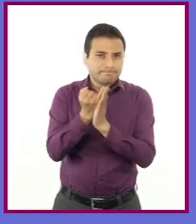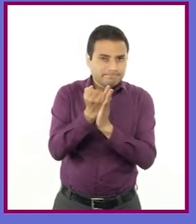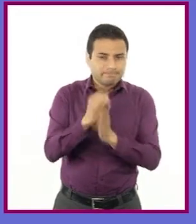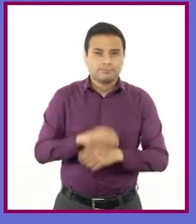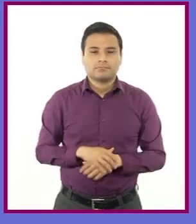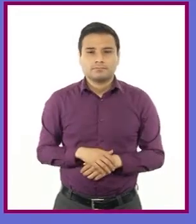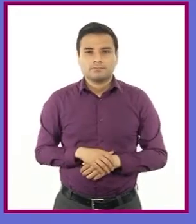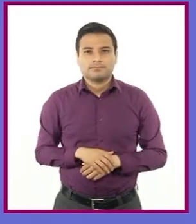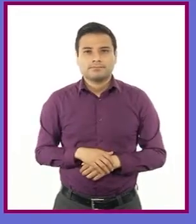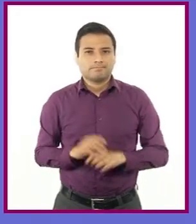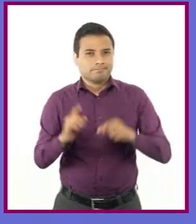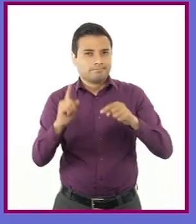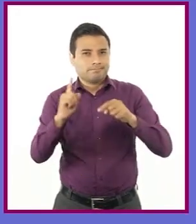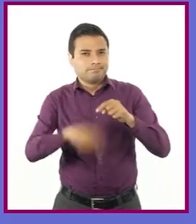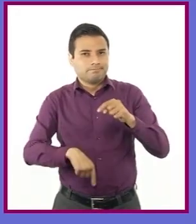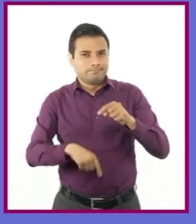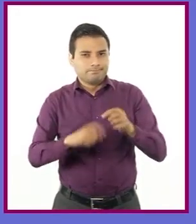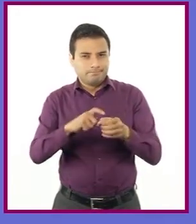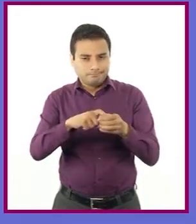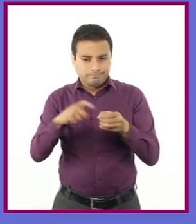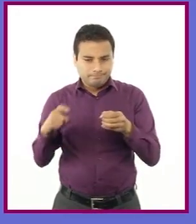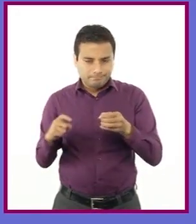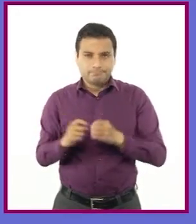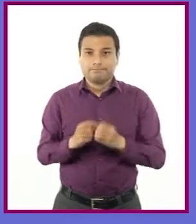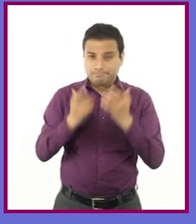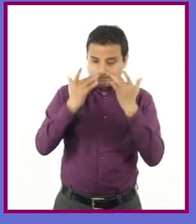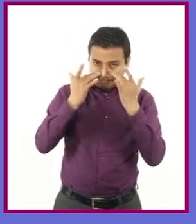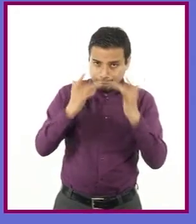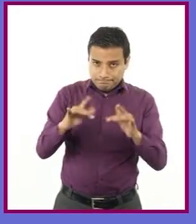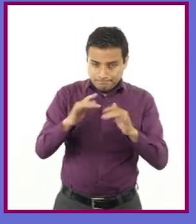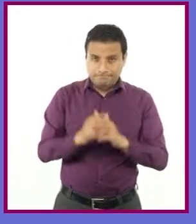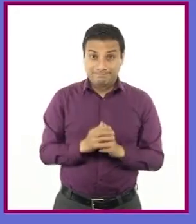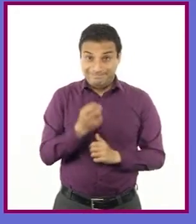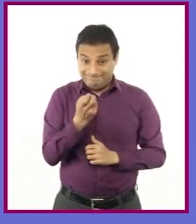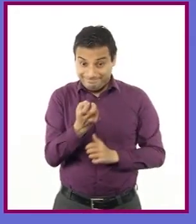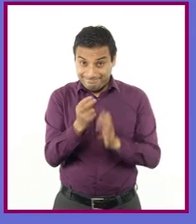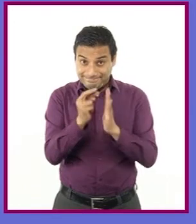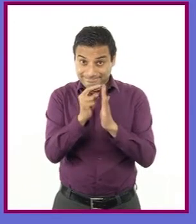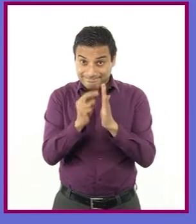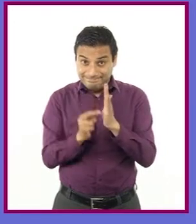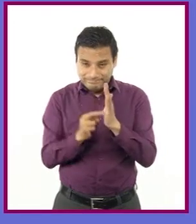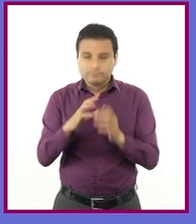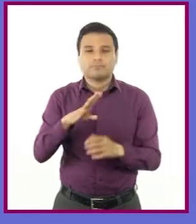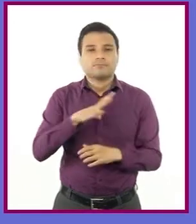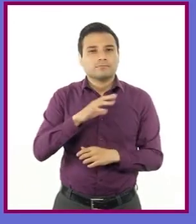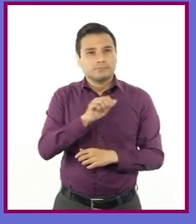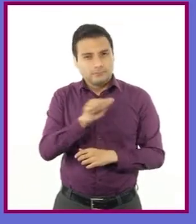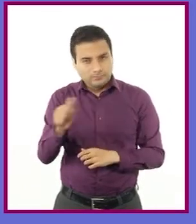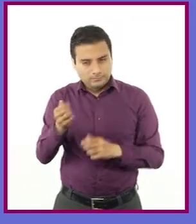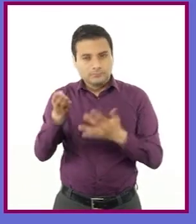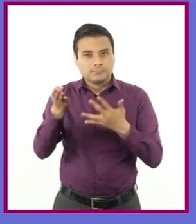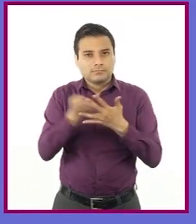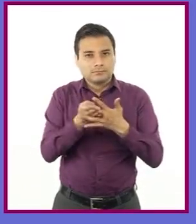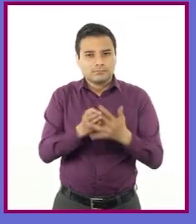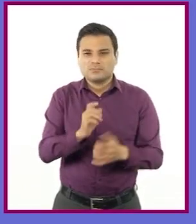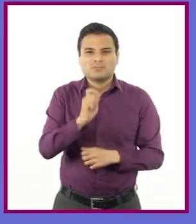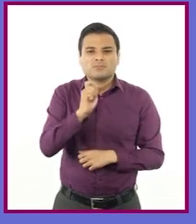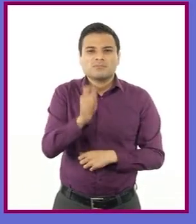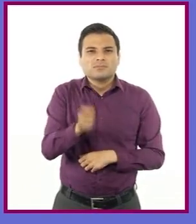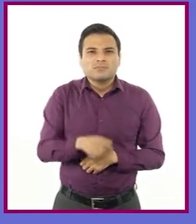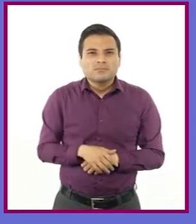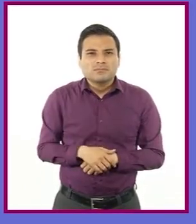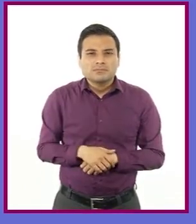descalificación y renuncia. Este reglamento también incluye otro apéndice, en el cual se ilustran y